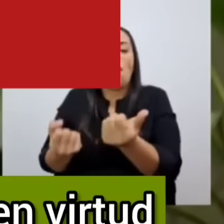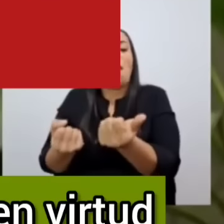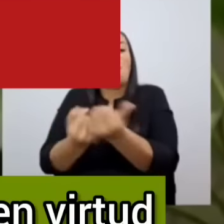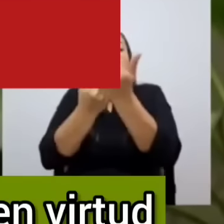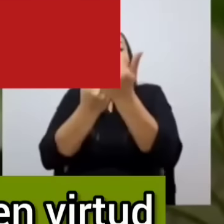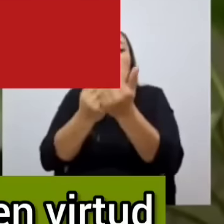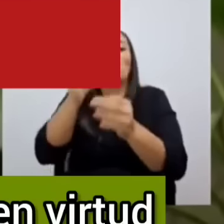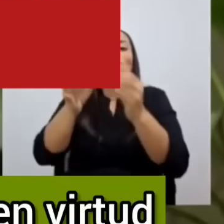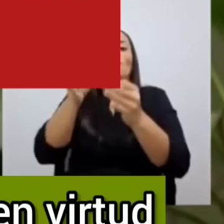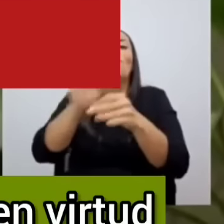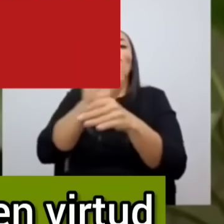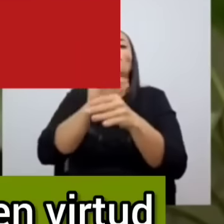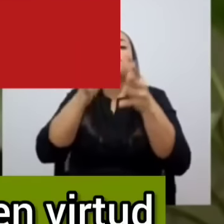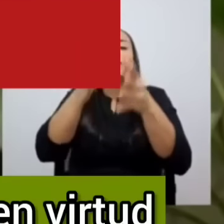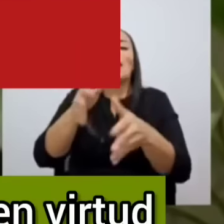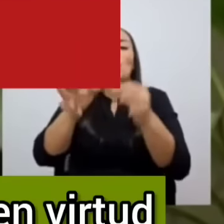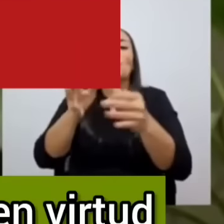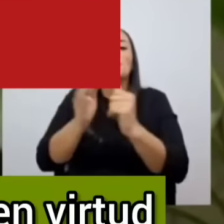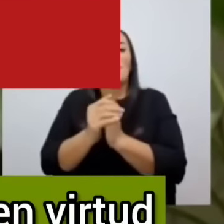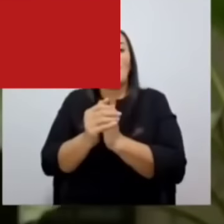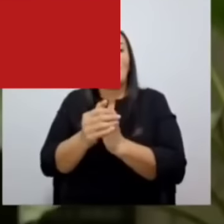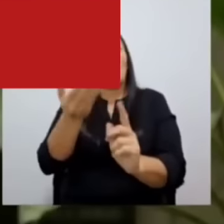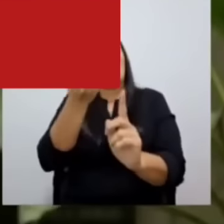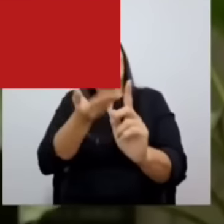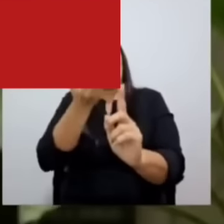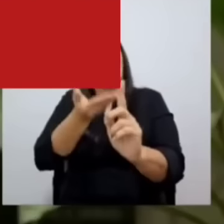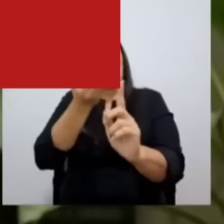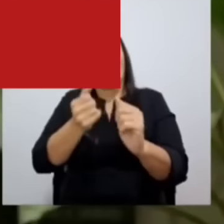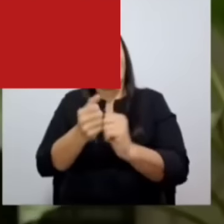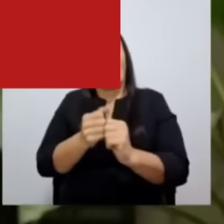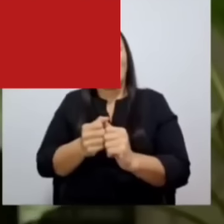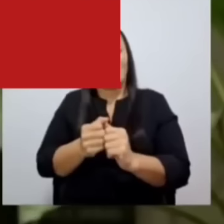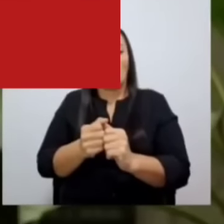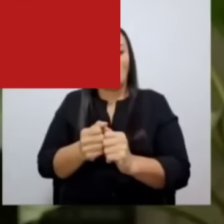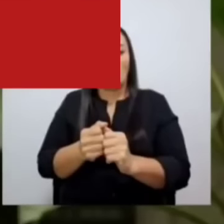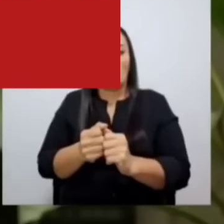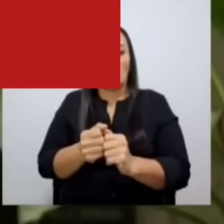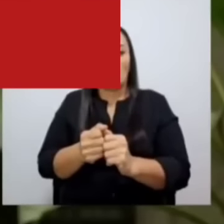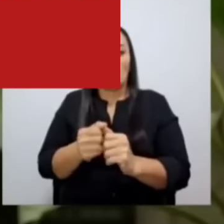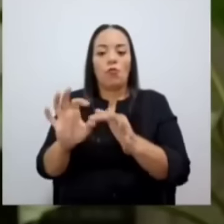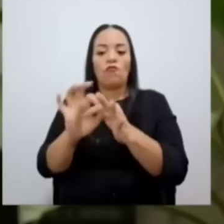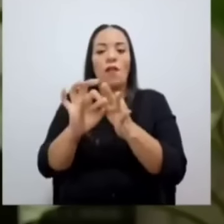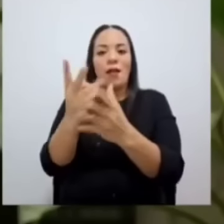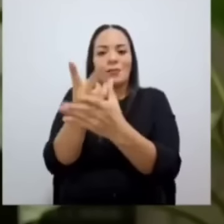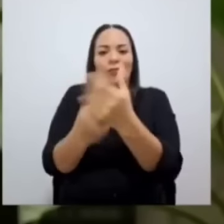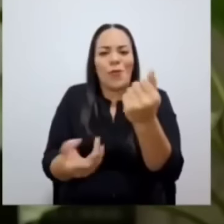judicial por, en virtud o falta de virtud, de una relación.